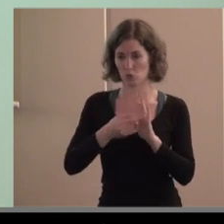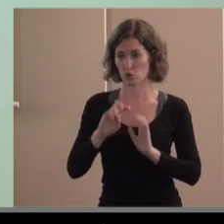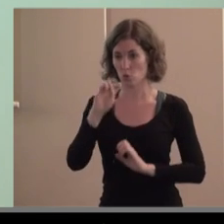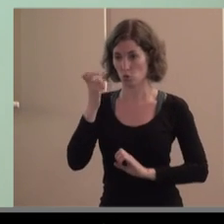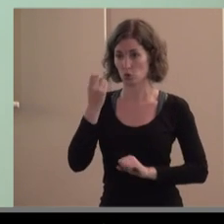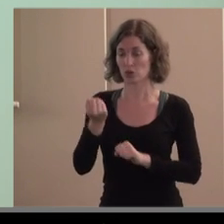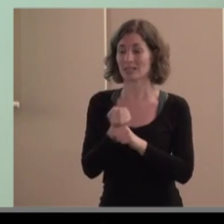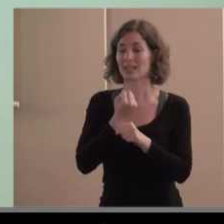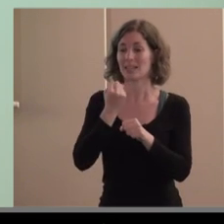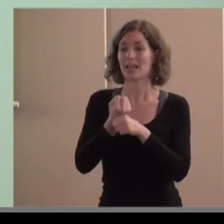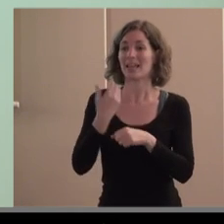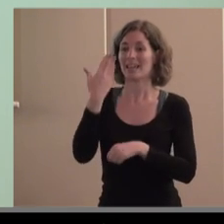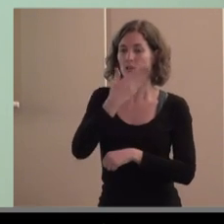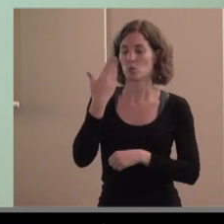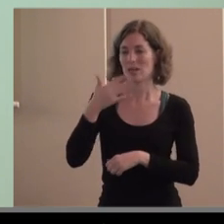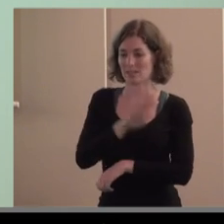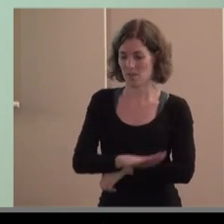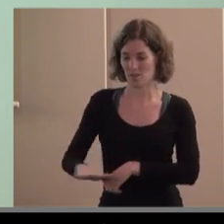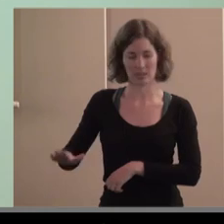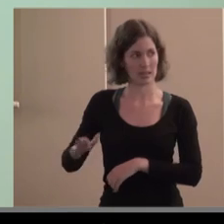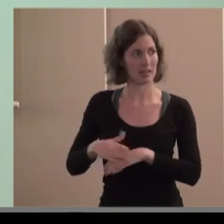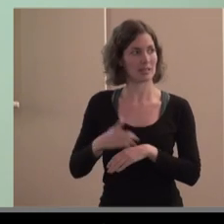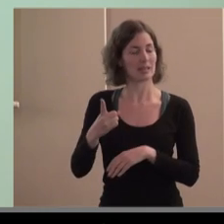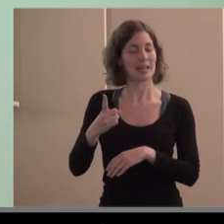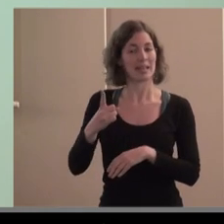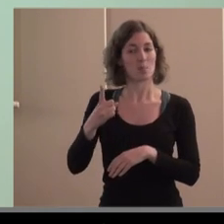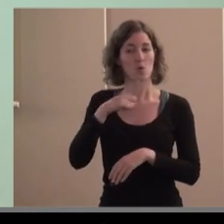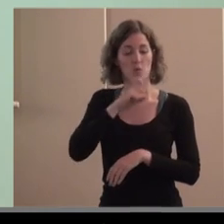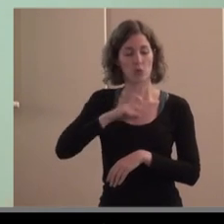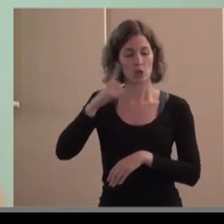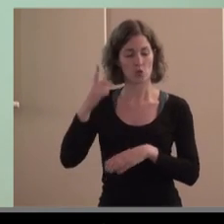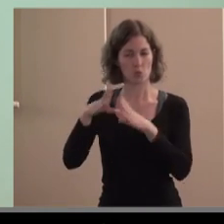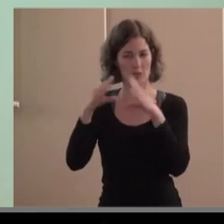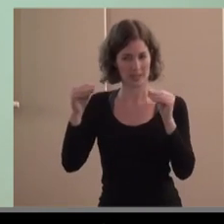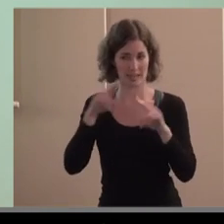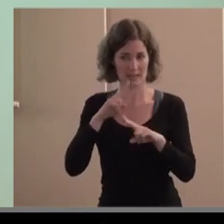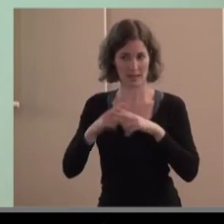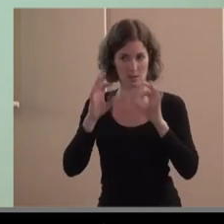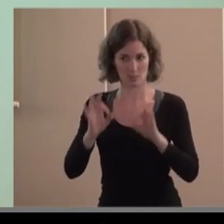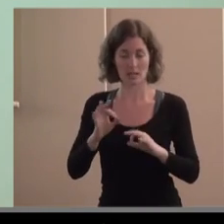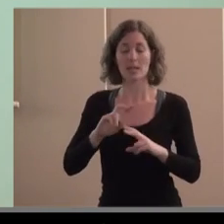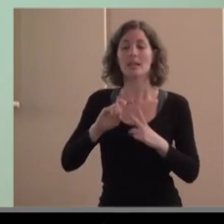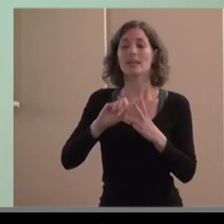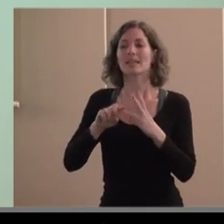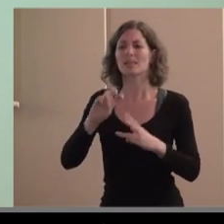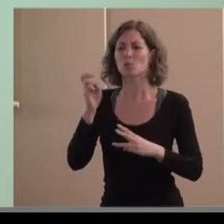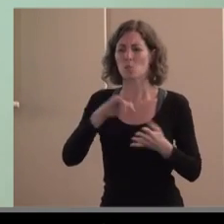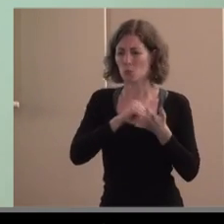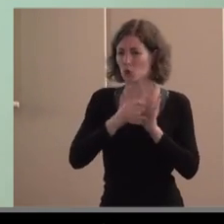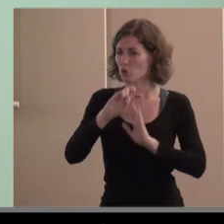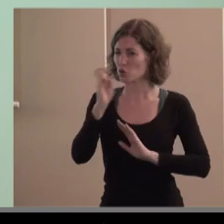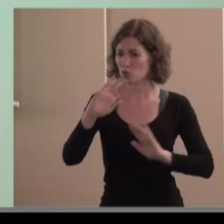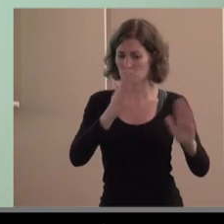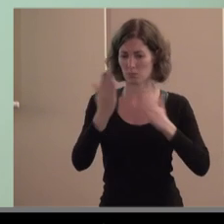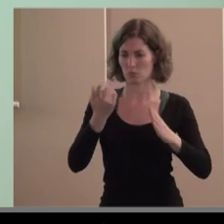escuelas infantiles lideradas por Florida Universitaria y después todos los proyectos intercooperativos que hemos podido los hemos cruzado entre Consuma NECOP todos los que hemos podido